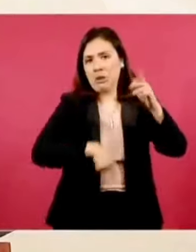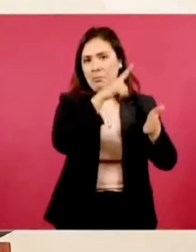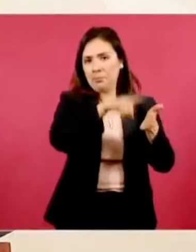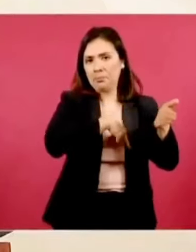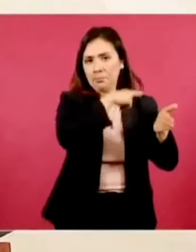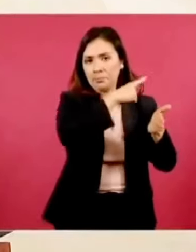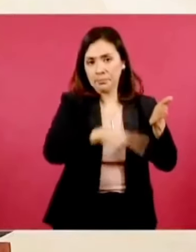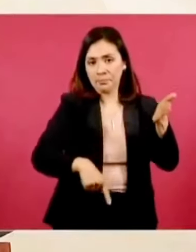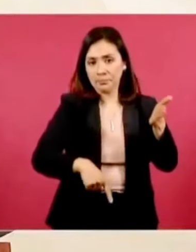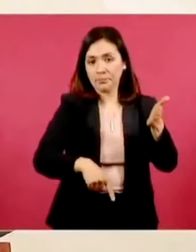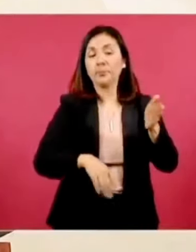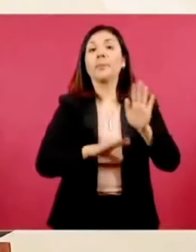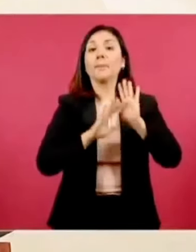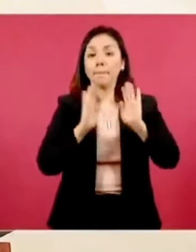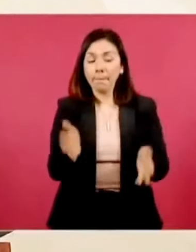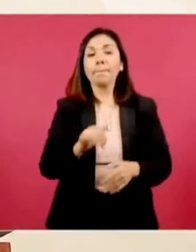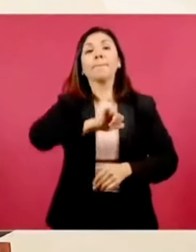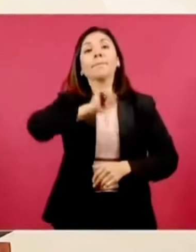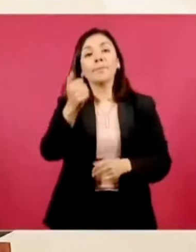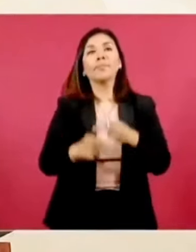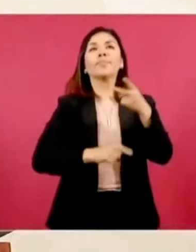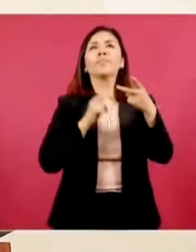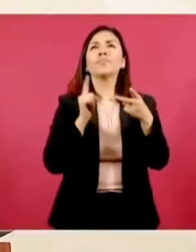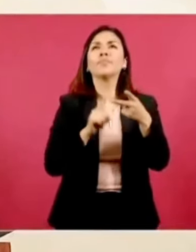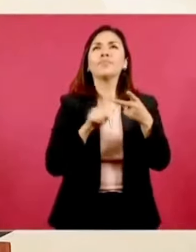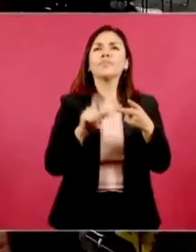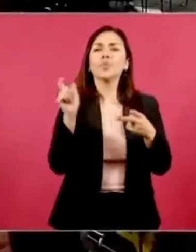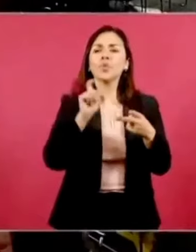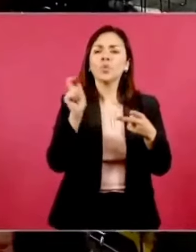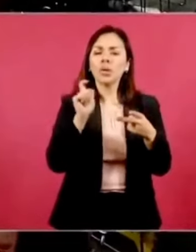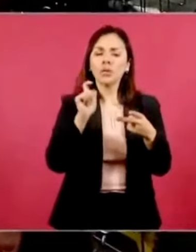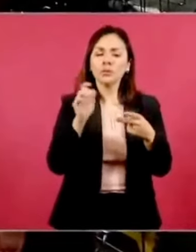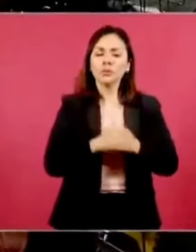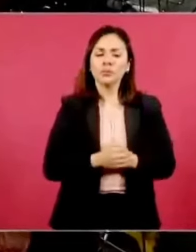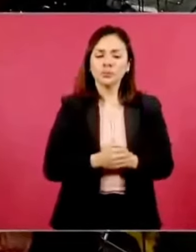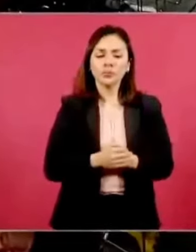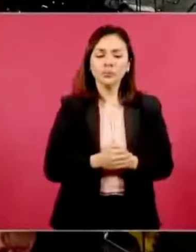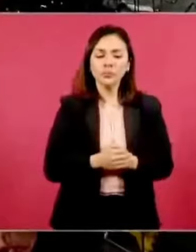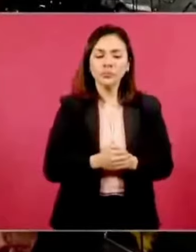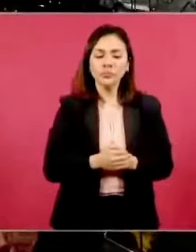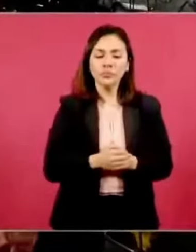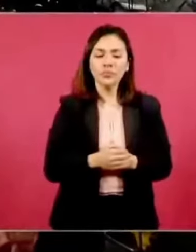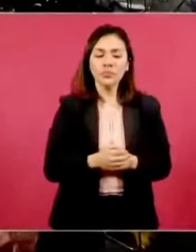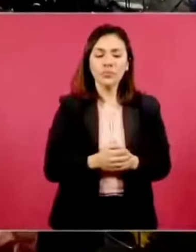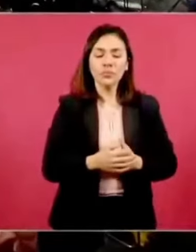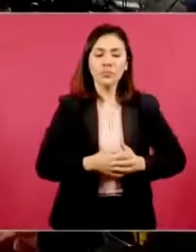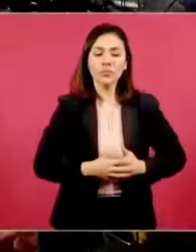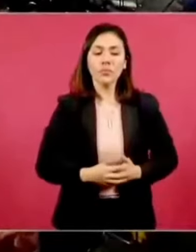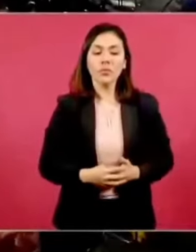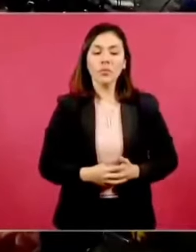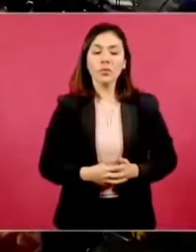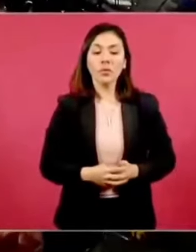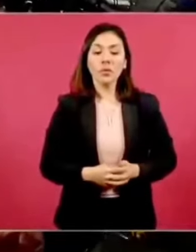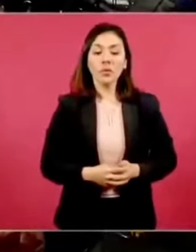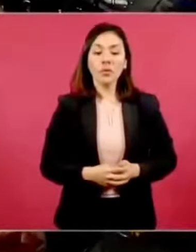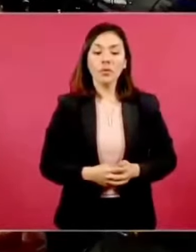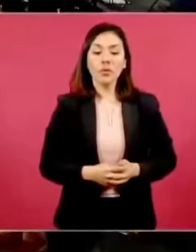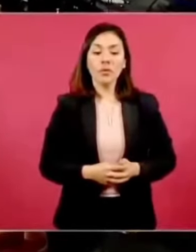Luego, cuando el asesinato de los